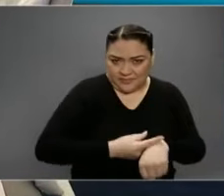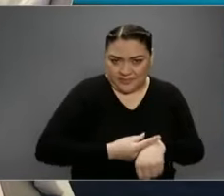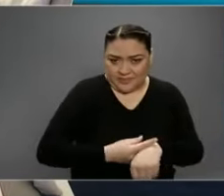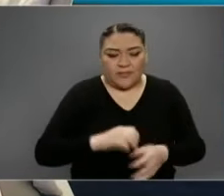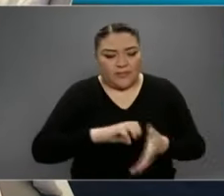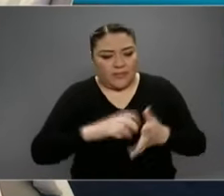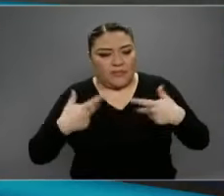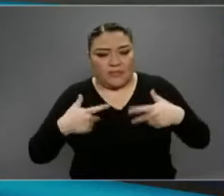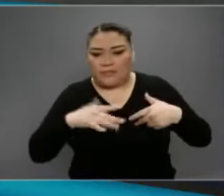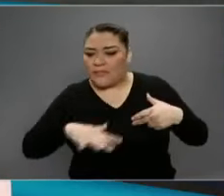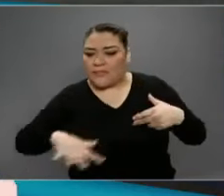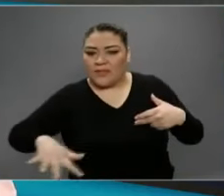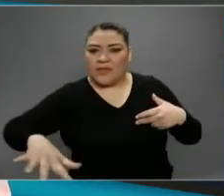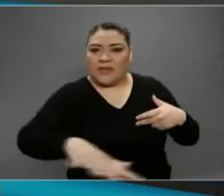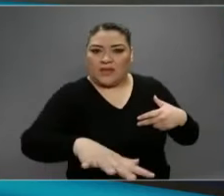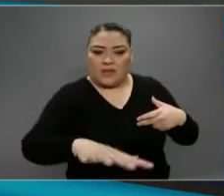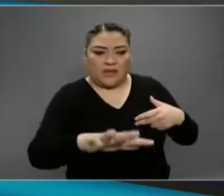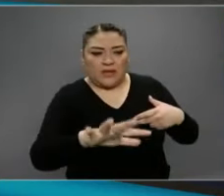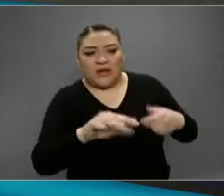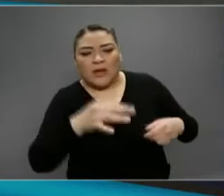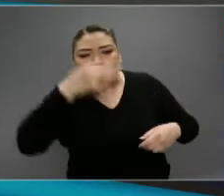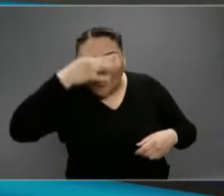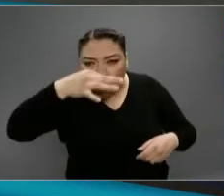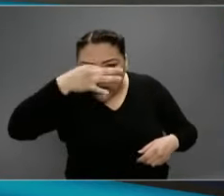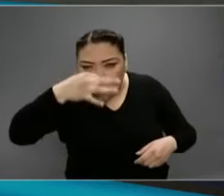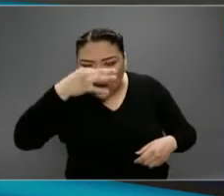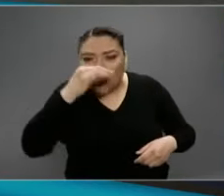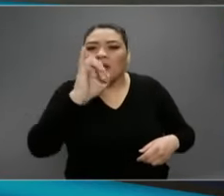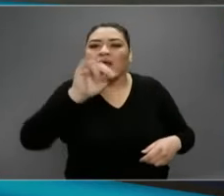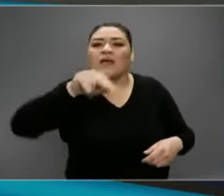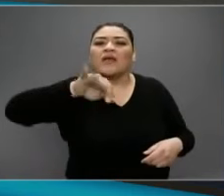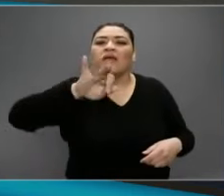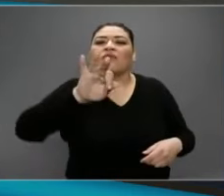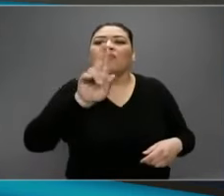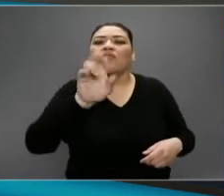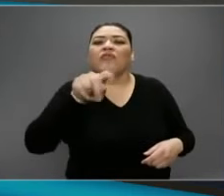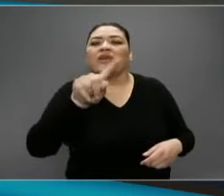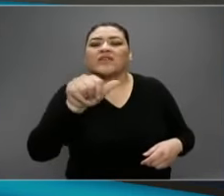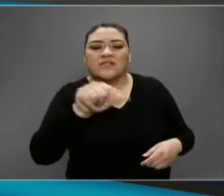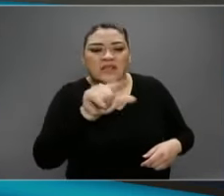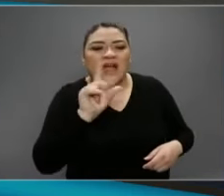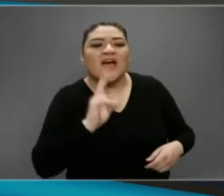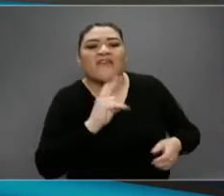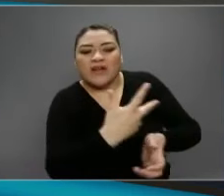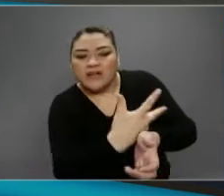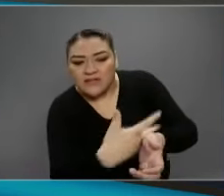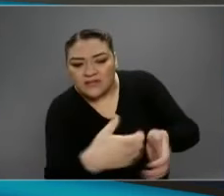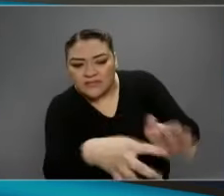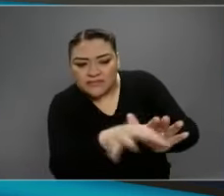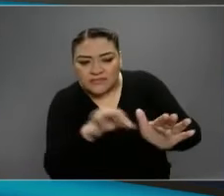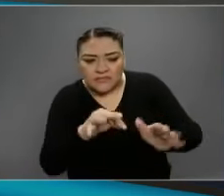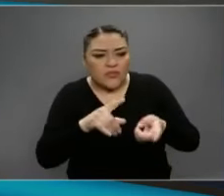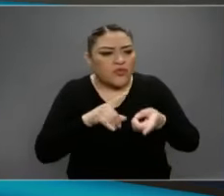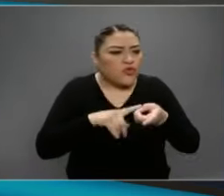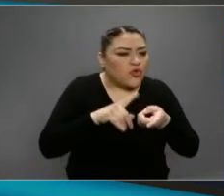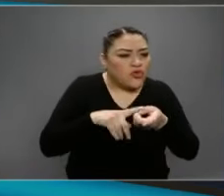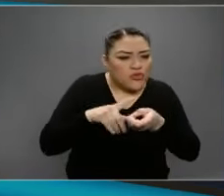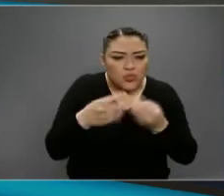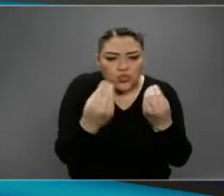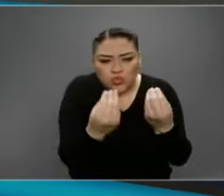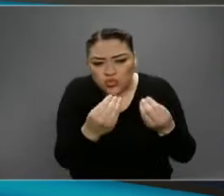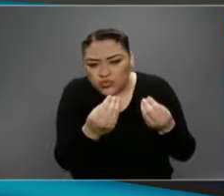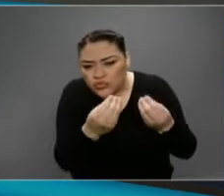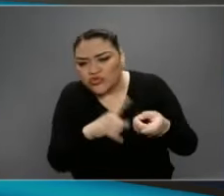Tomamos muestras de influenza para ver cuál es el comportamiento, en dónde está muy activo y dónde no está, está menos